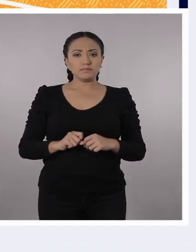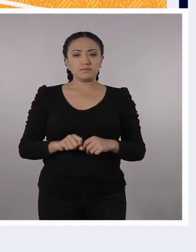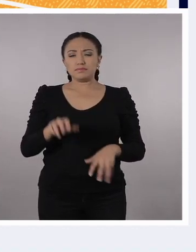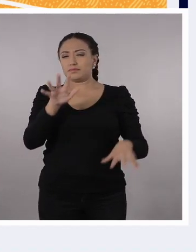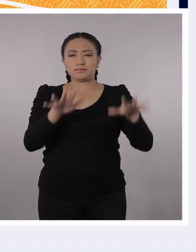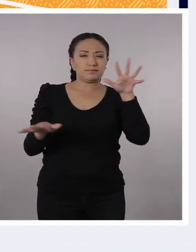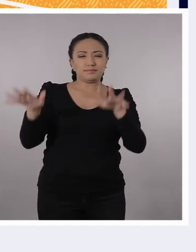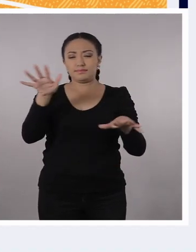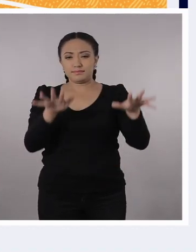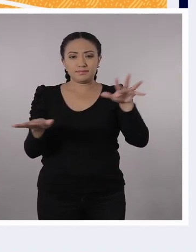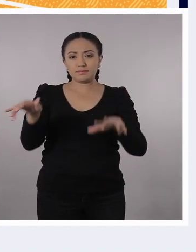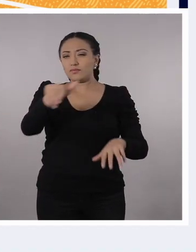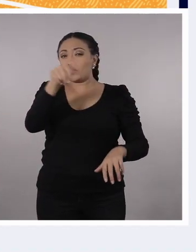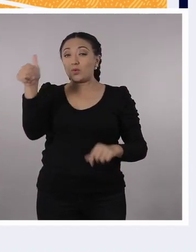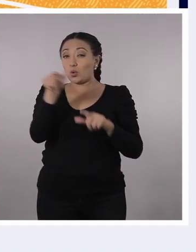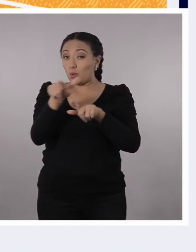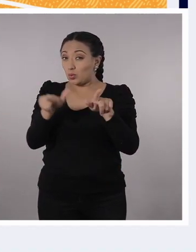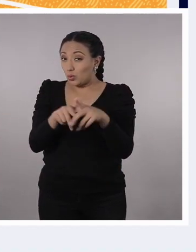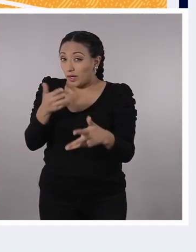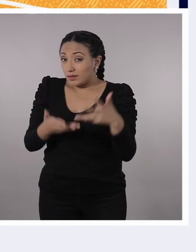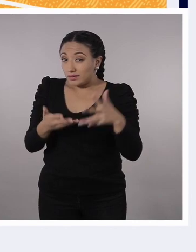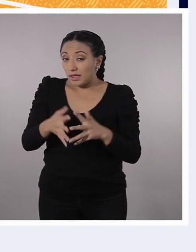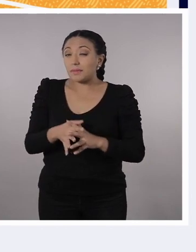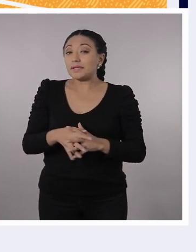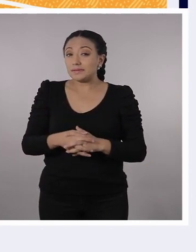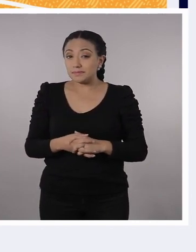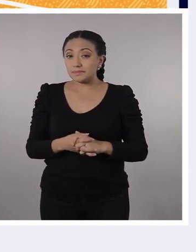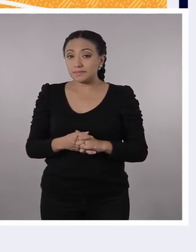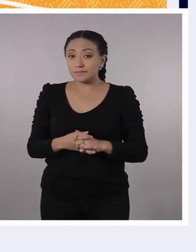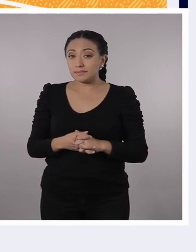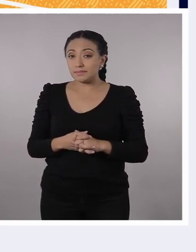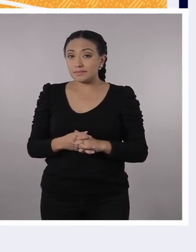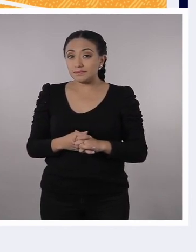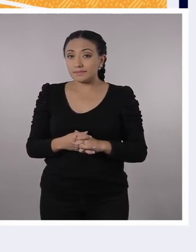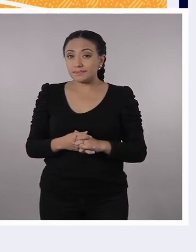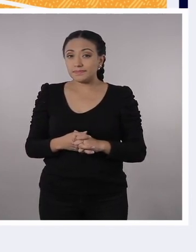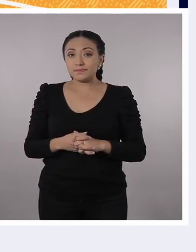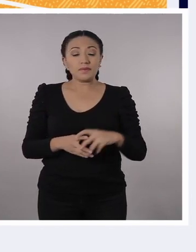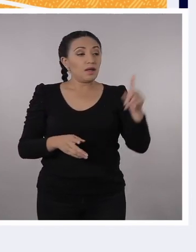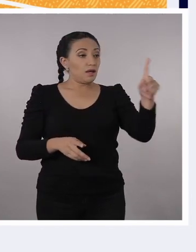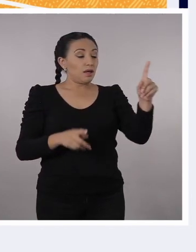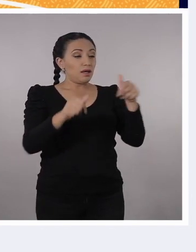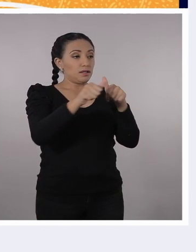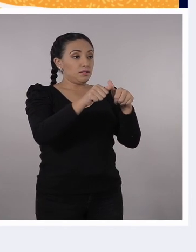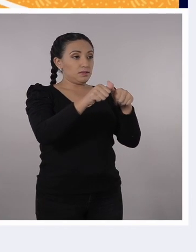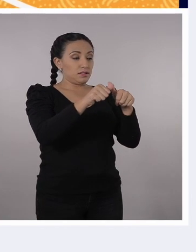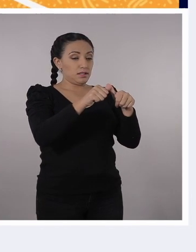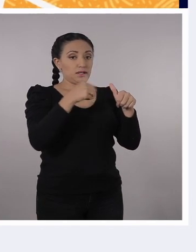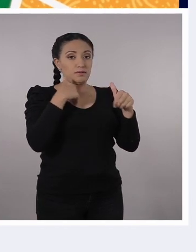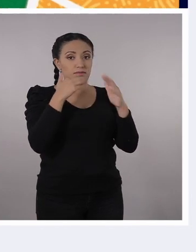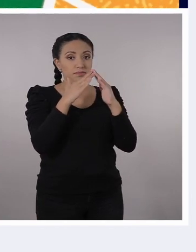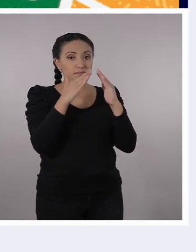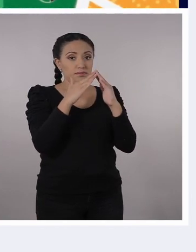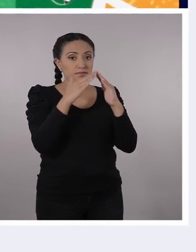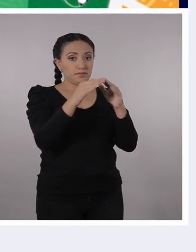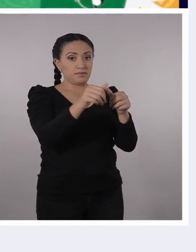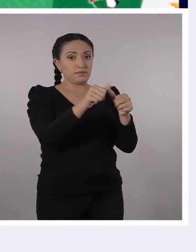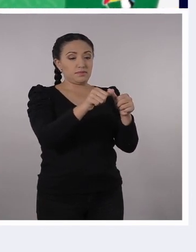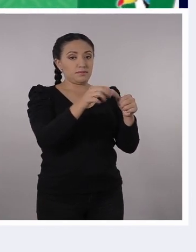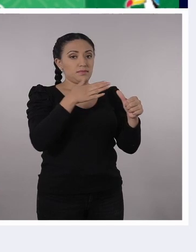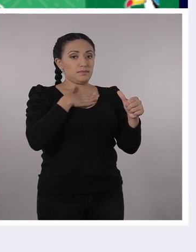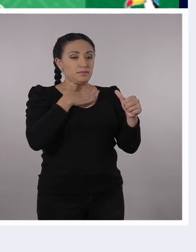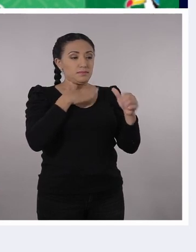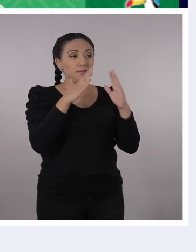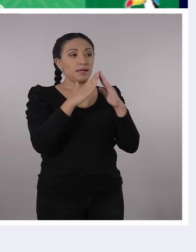podrán ustedes decirme otra zona protegida en este mapa? ¿Qué opinas, Nelly? que queda cerquita de mi casa, profe,